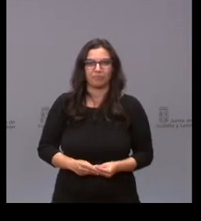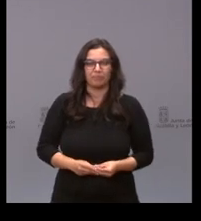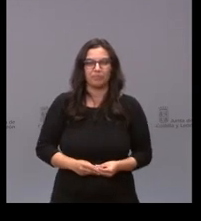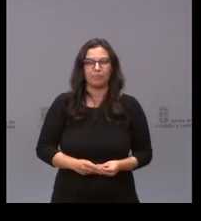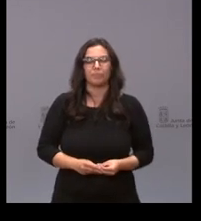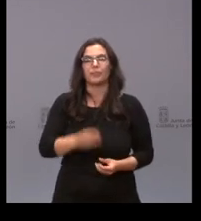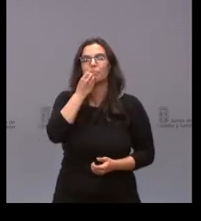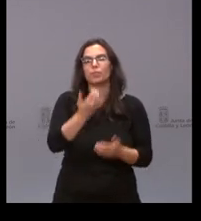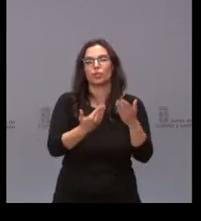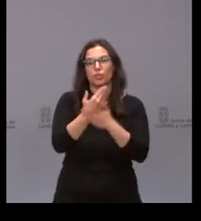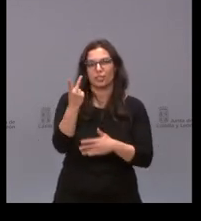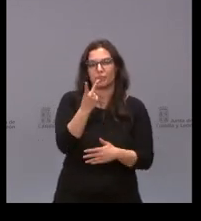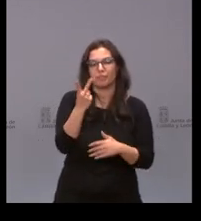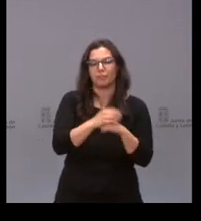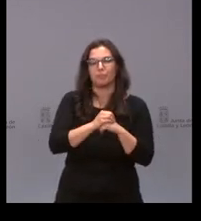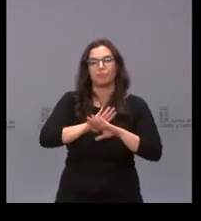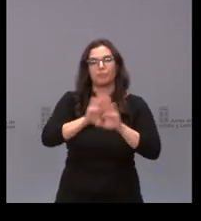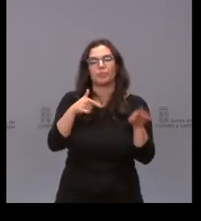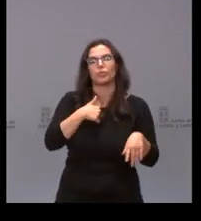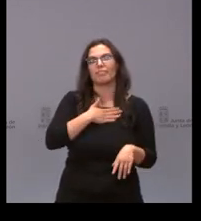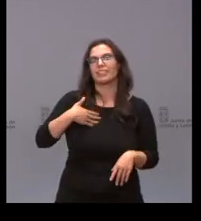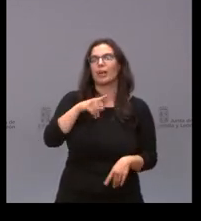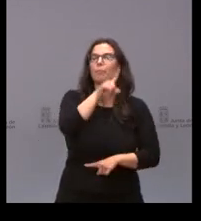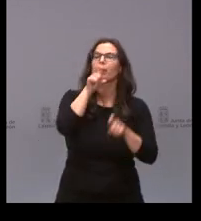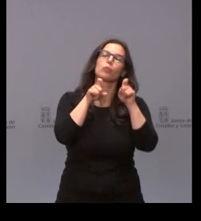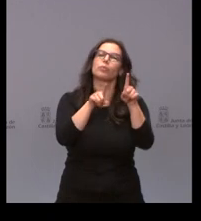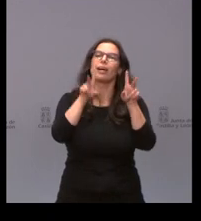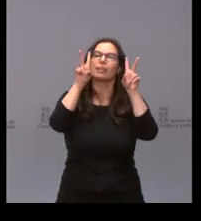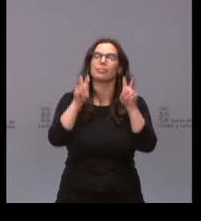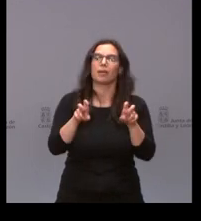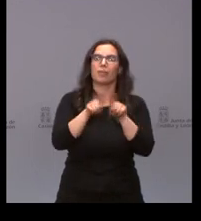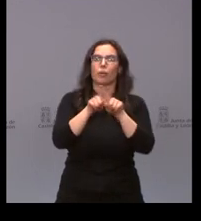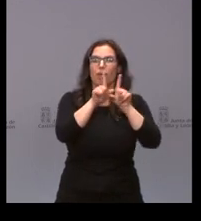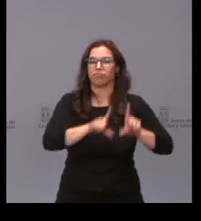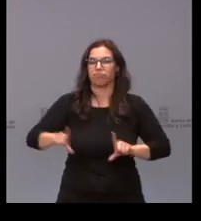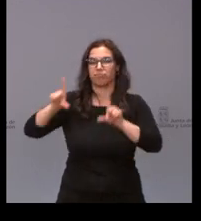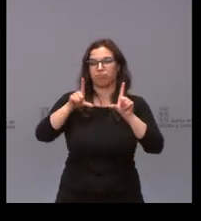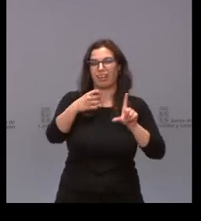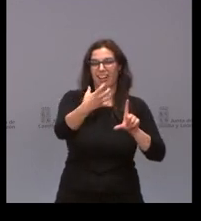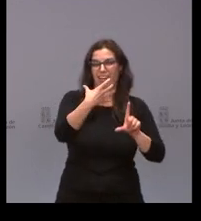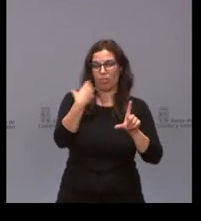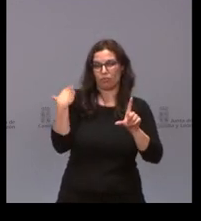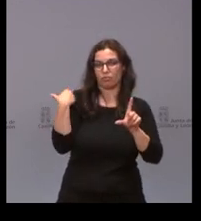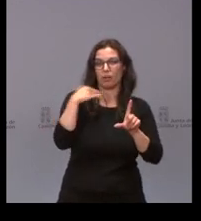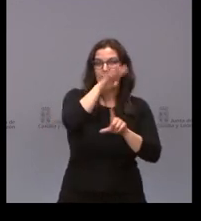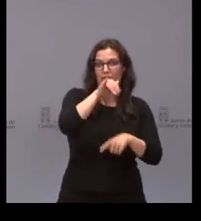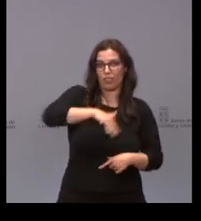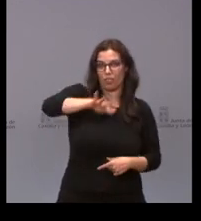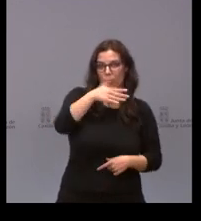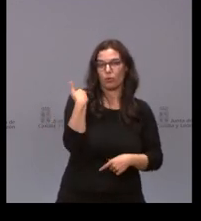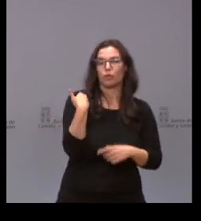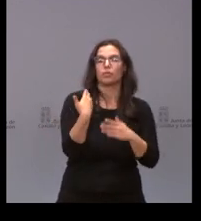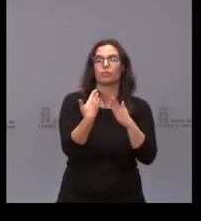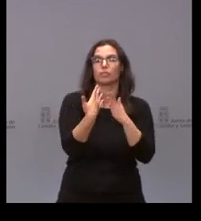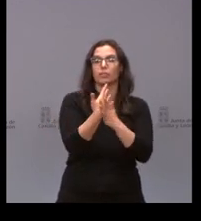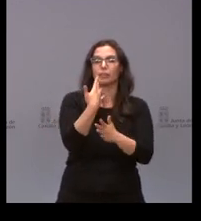muy buenos días a los dos solamente quería preguntar a propósito de la radioterapia en el Bierzo que ya se ha comentado qué plazo